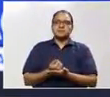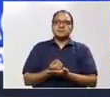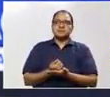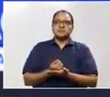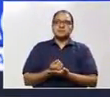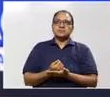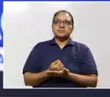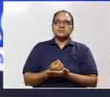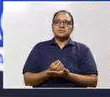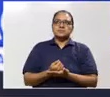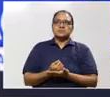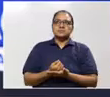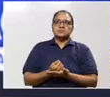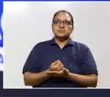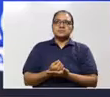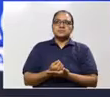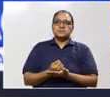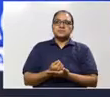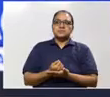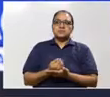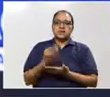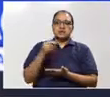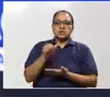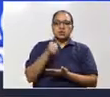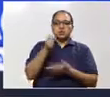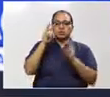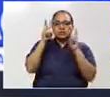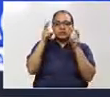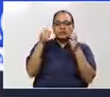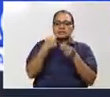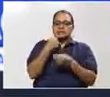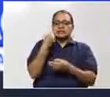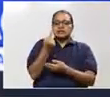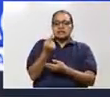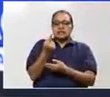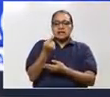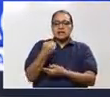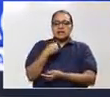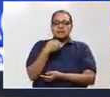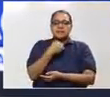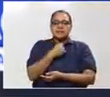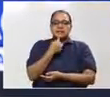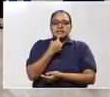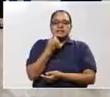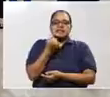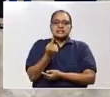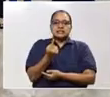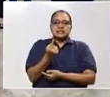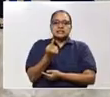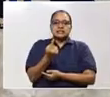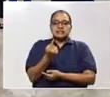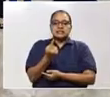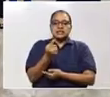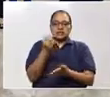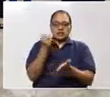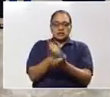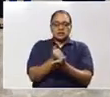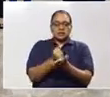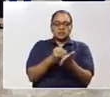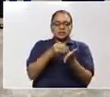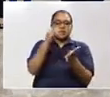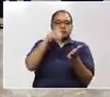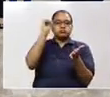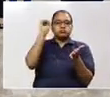que no, tal vez se le olvidó mencionar a la ministra, es de que la declaración